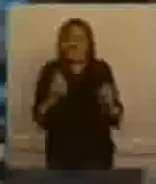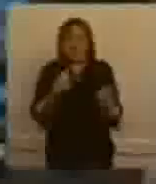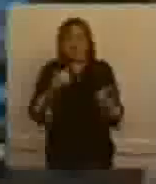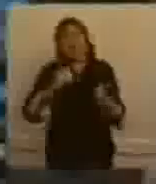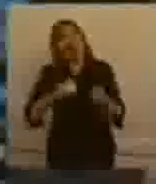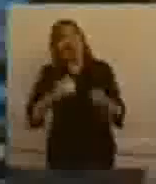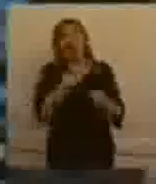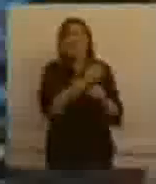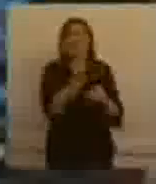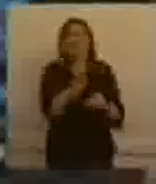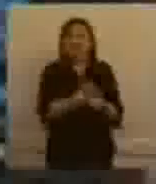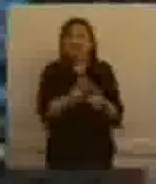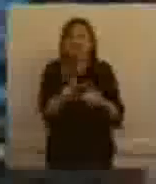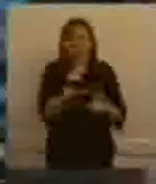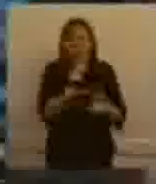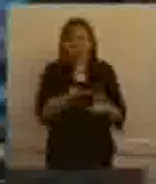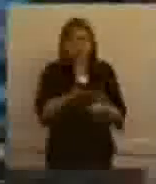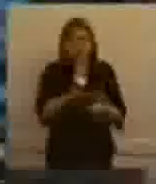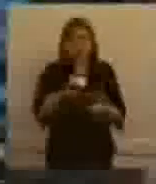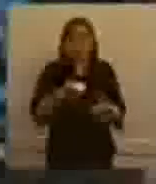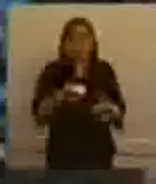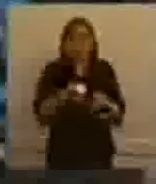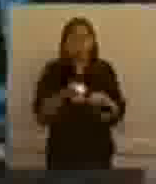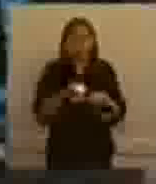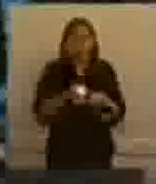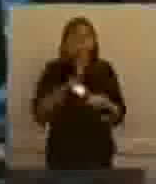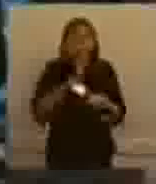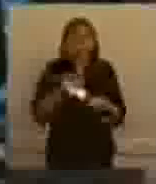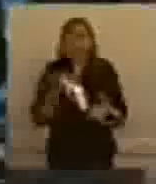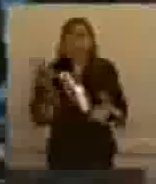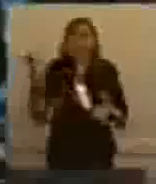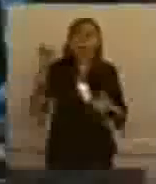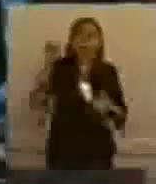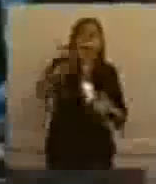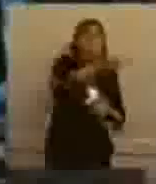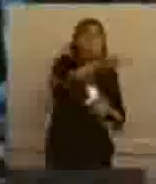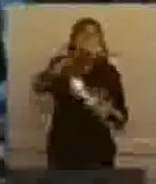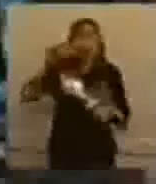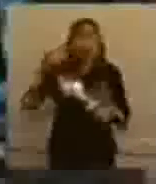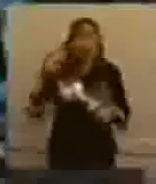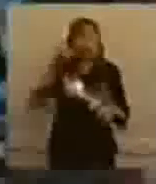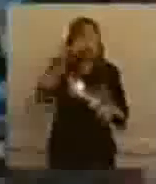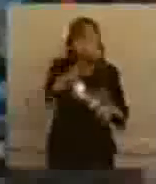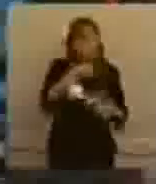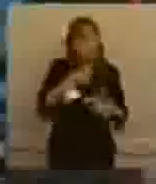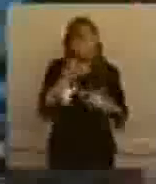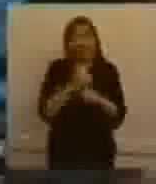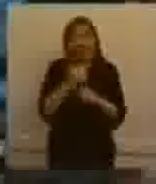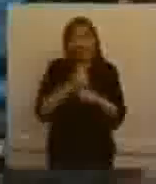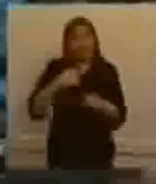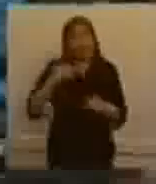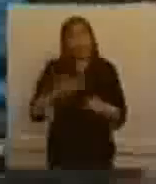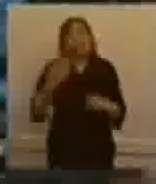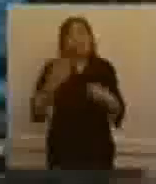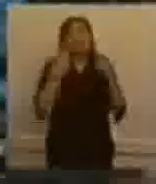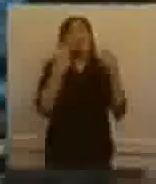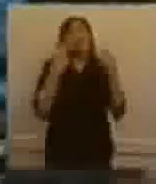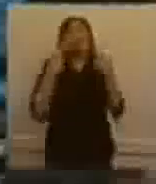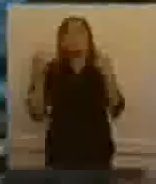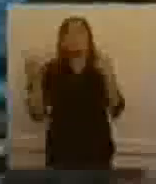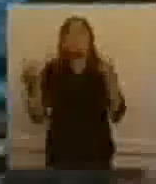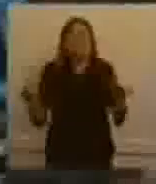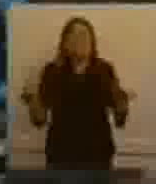sabemos que ahora el gran problema es retornar los vuelos para poder, bueno, aprovechar la temporada, todavía no podemos